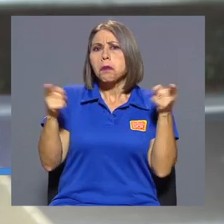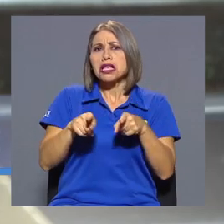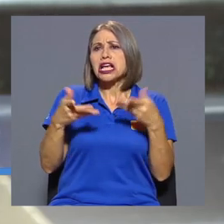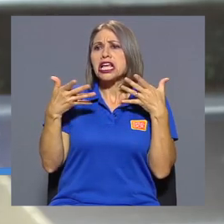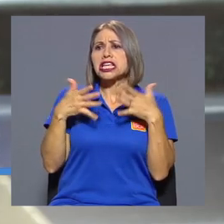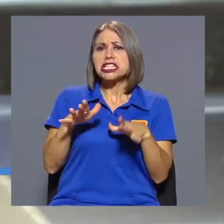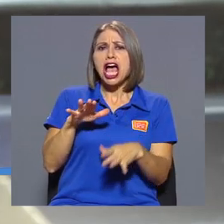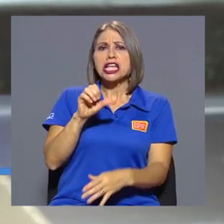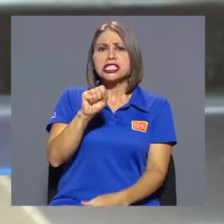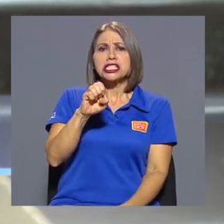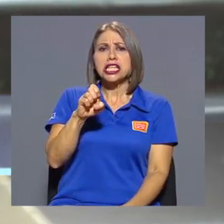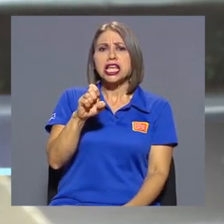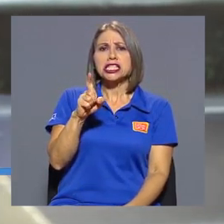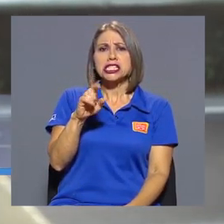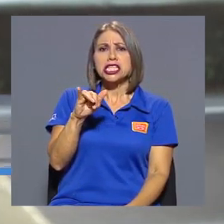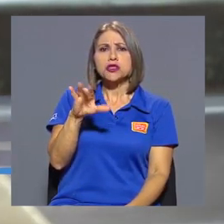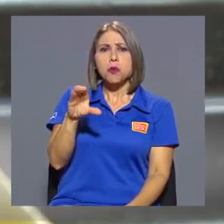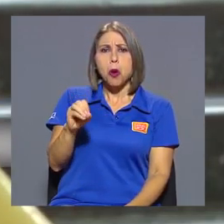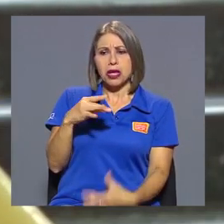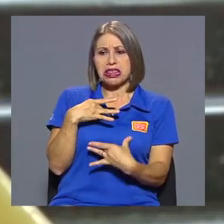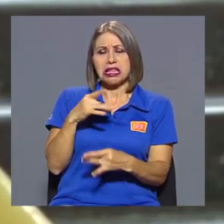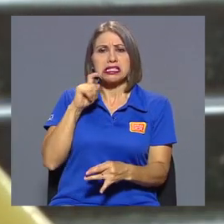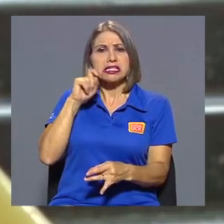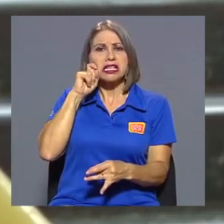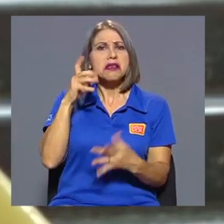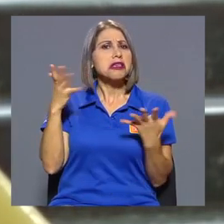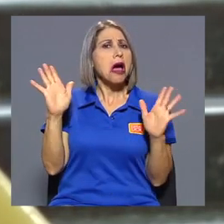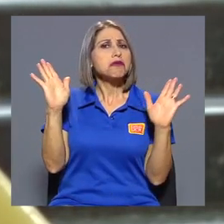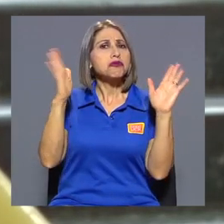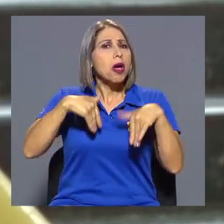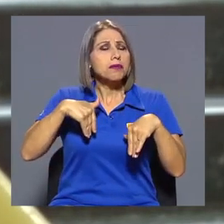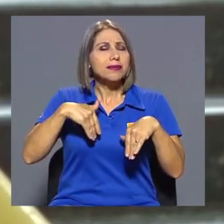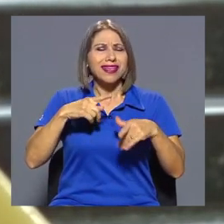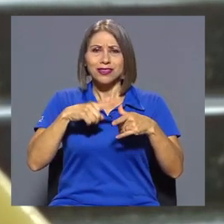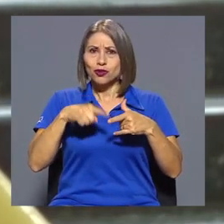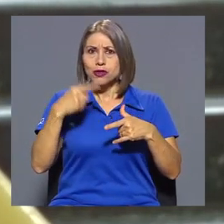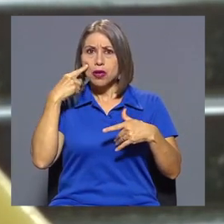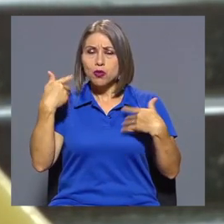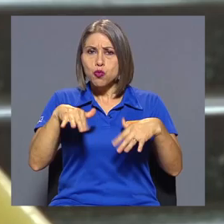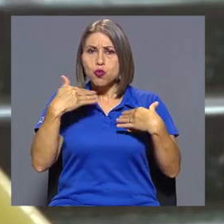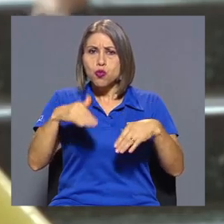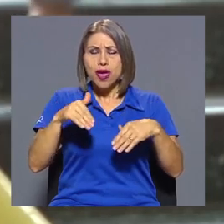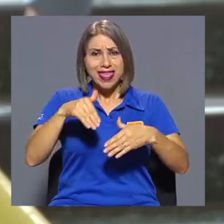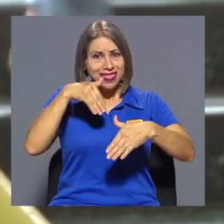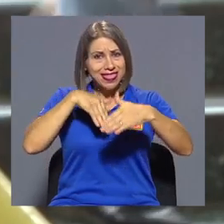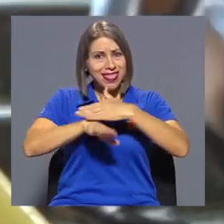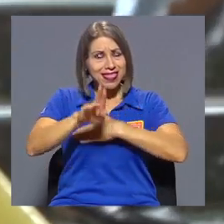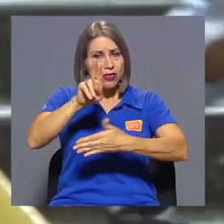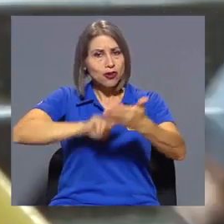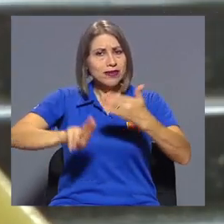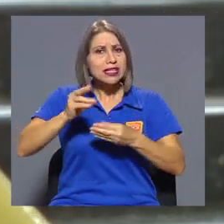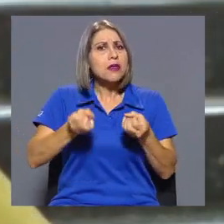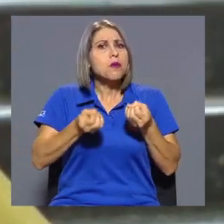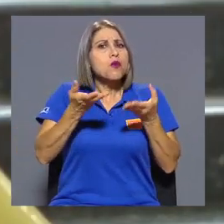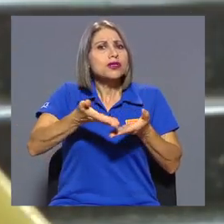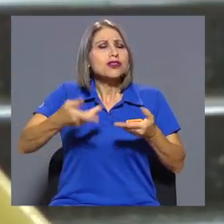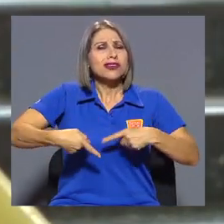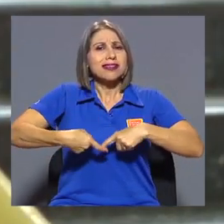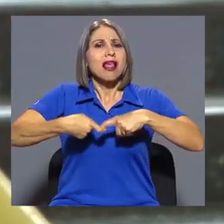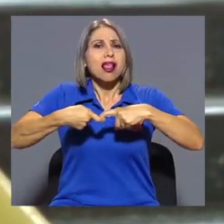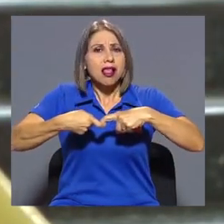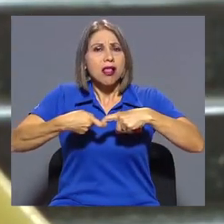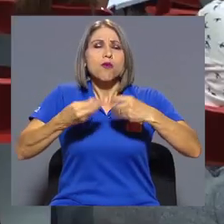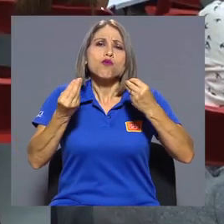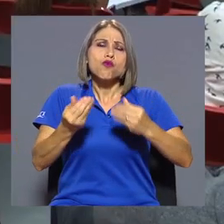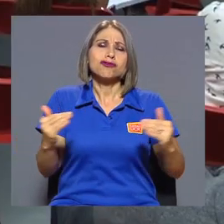sexismo se desapareció. Entonces es interesante hablar del tema y ver cómo inclusive dentro de la universidad, digamos hay muchas cosas todavía que quedan por hacer,